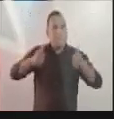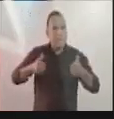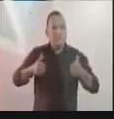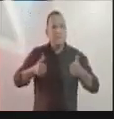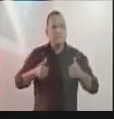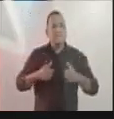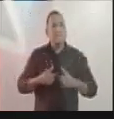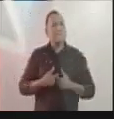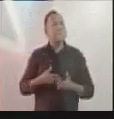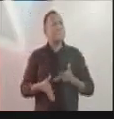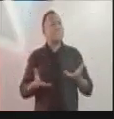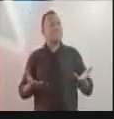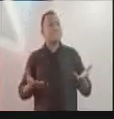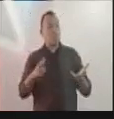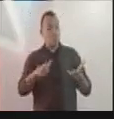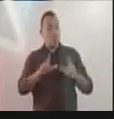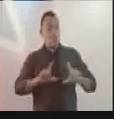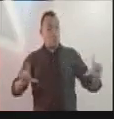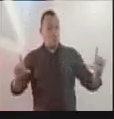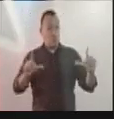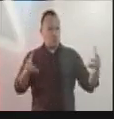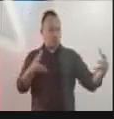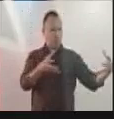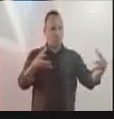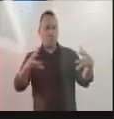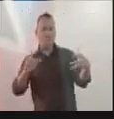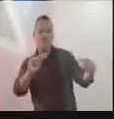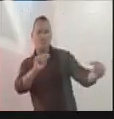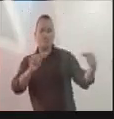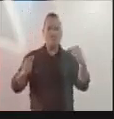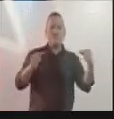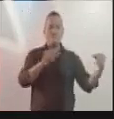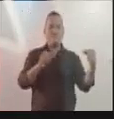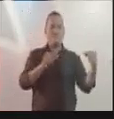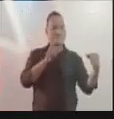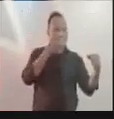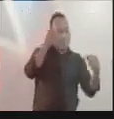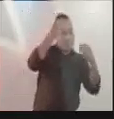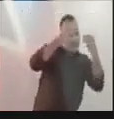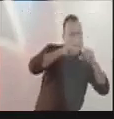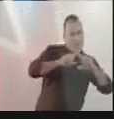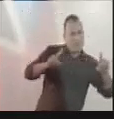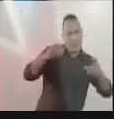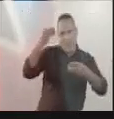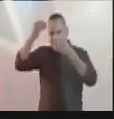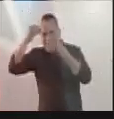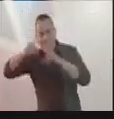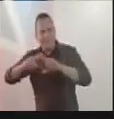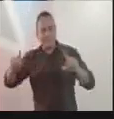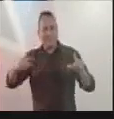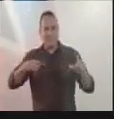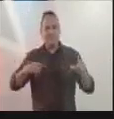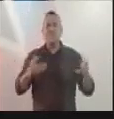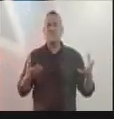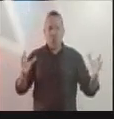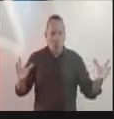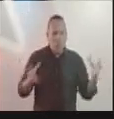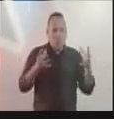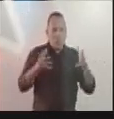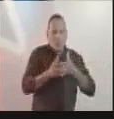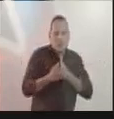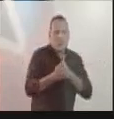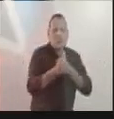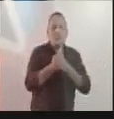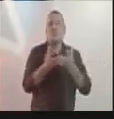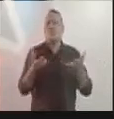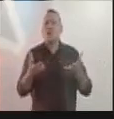convertirse en un gran espacio para el debate y la discusión de las distintas visiones para conducir la gestión